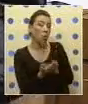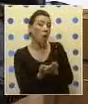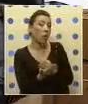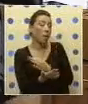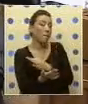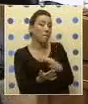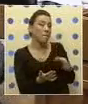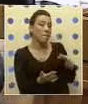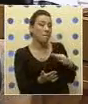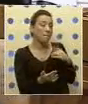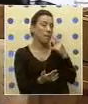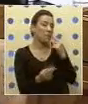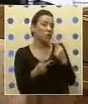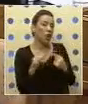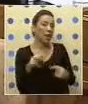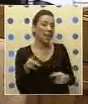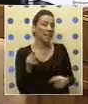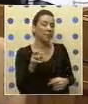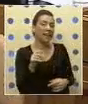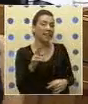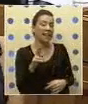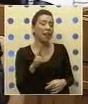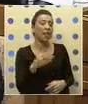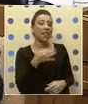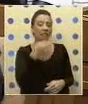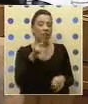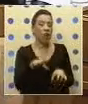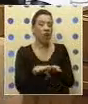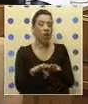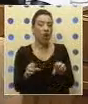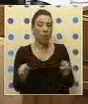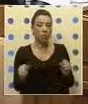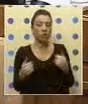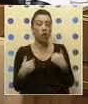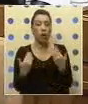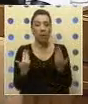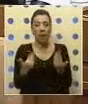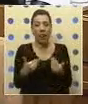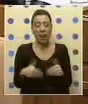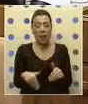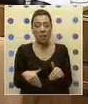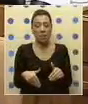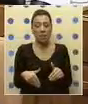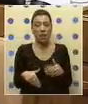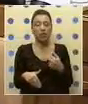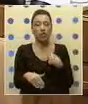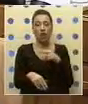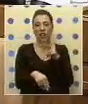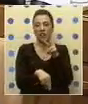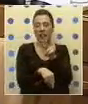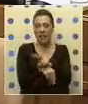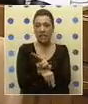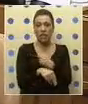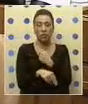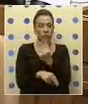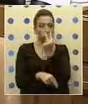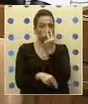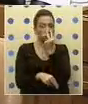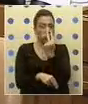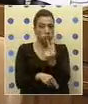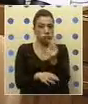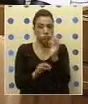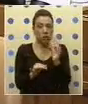Ginspeter hizo esta propuesta y este compromiso, así que me limito simplemente a declararme testigo presencial del